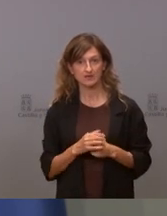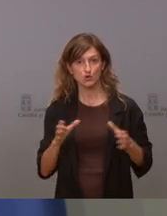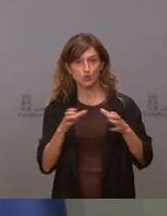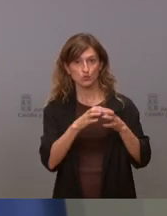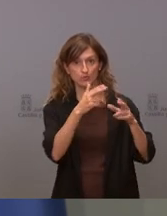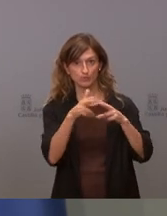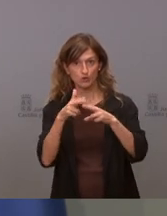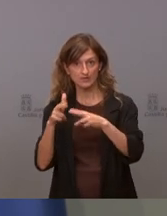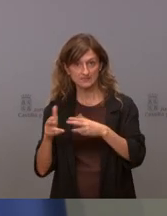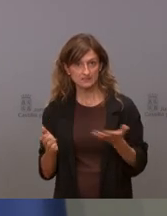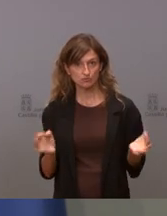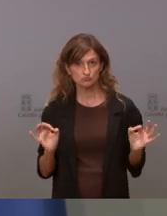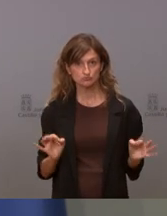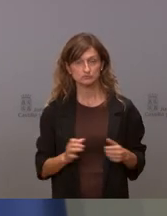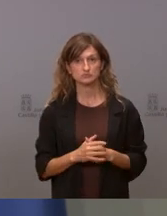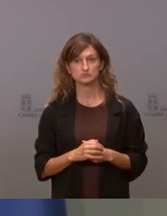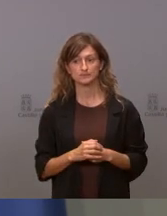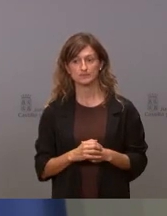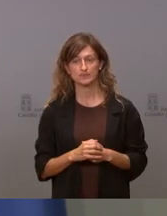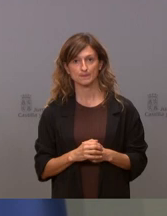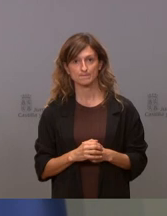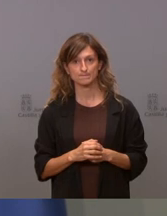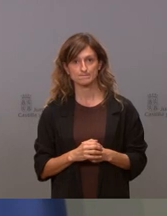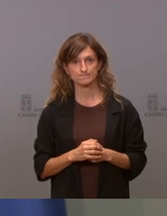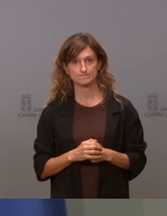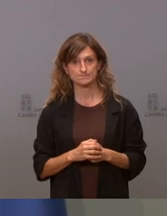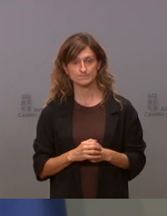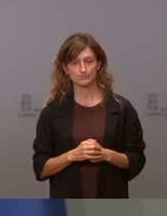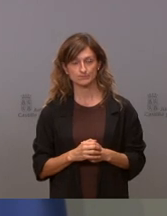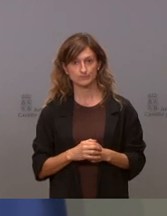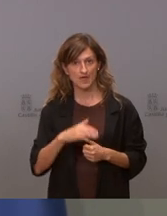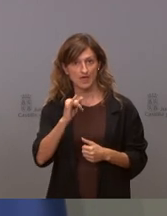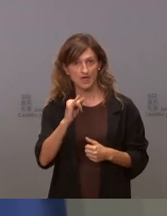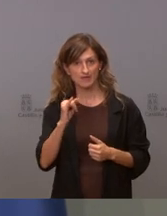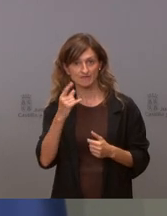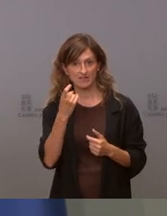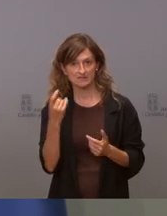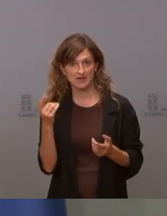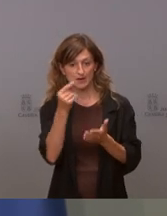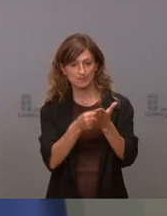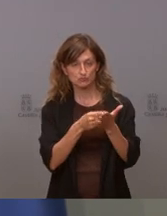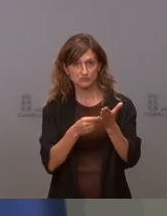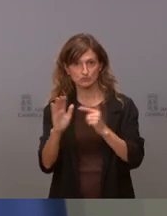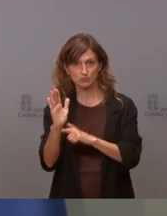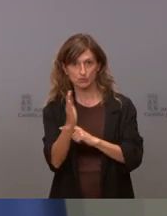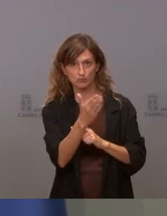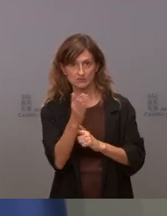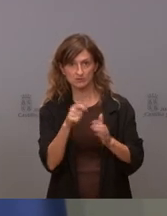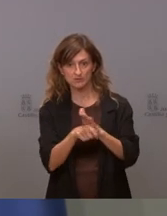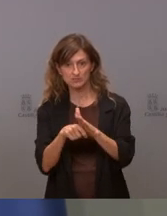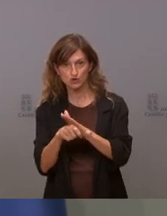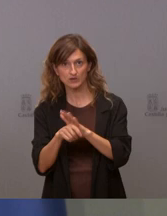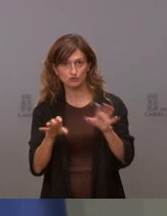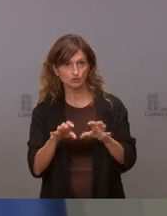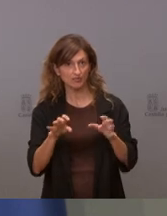políticos que supongo tendrán unas propuestas que hacer sobre nuestros presupuestos de inversiones de dotación